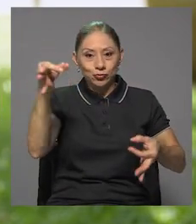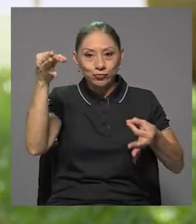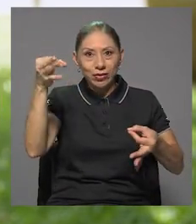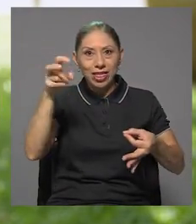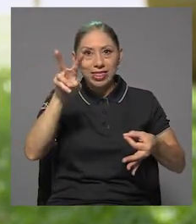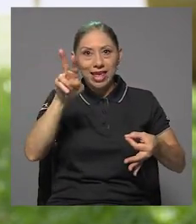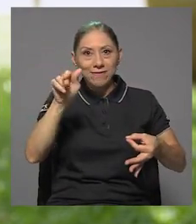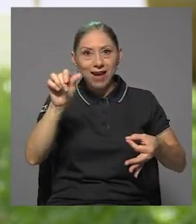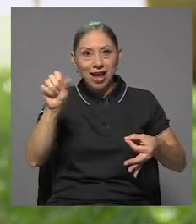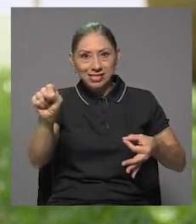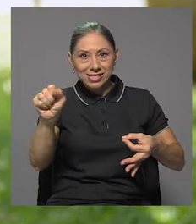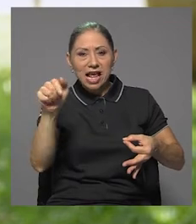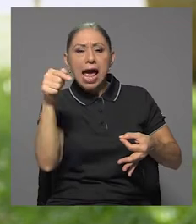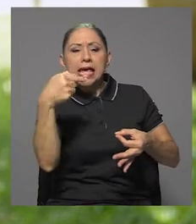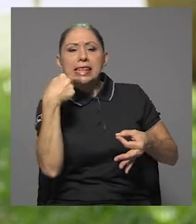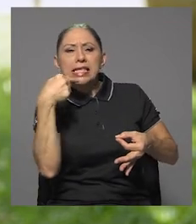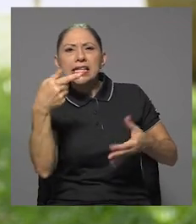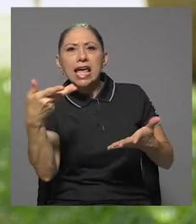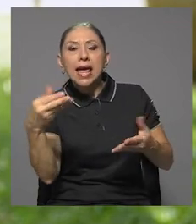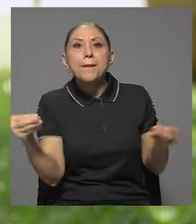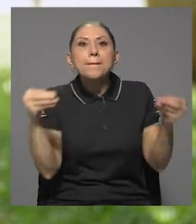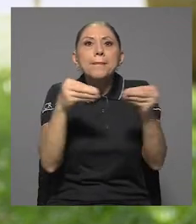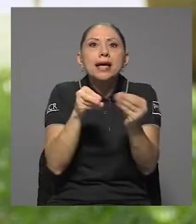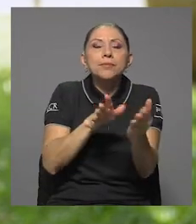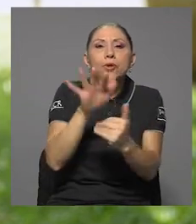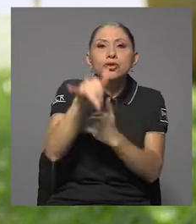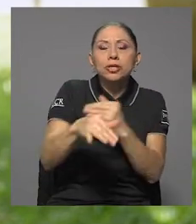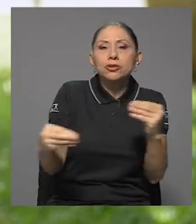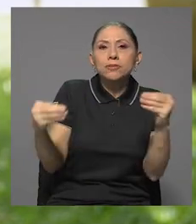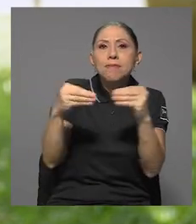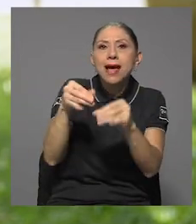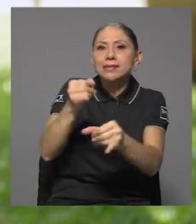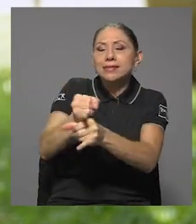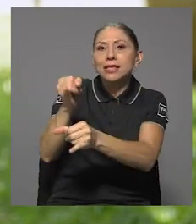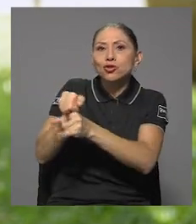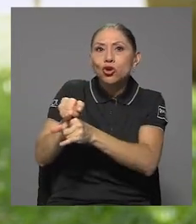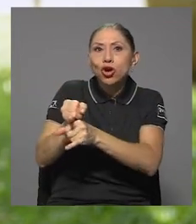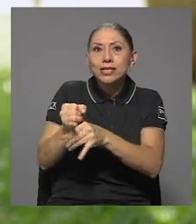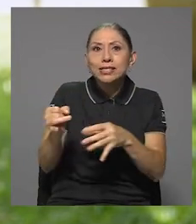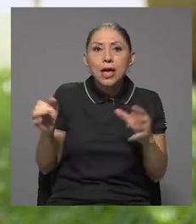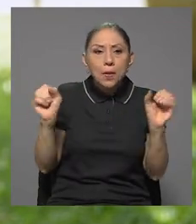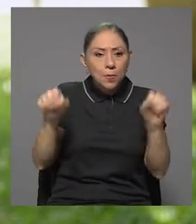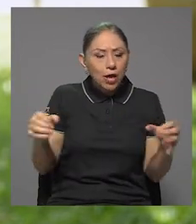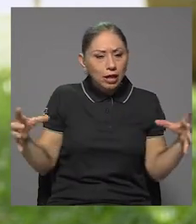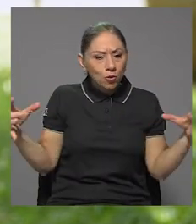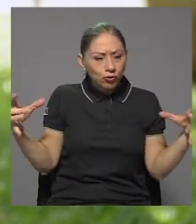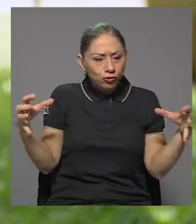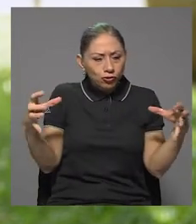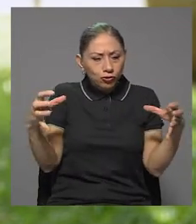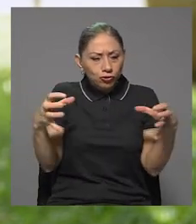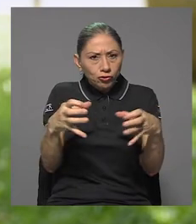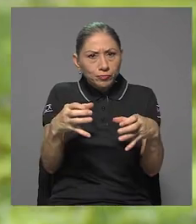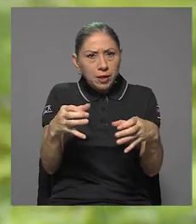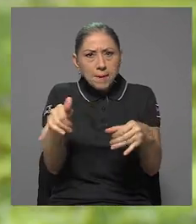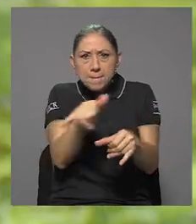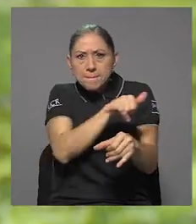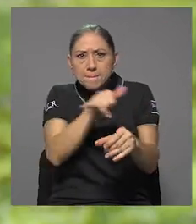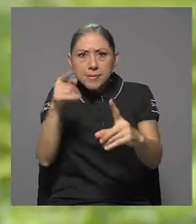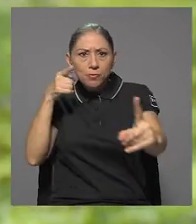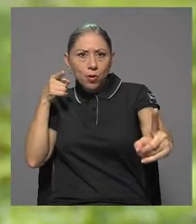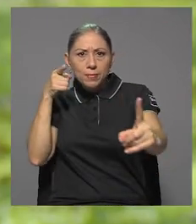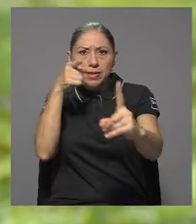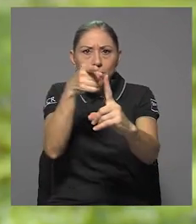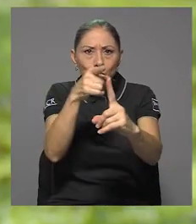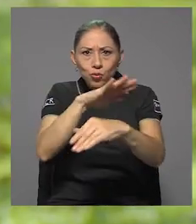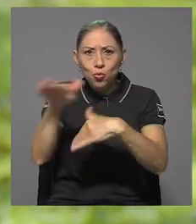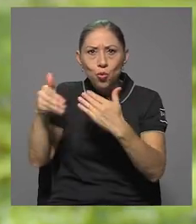lo que pretende es que más bien más proyectos, más instituciones, unan sus esfuerzos con un objetivo común. Muy